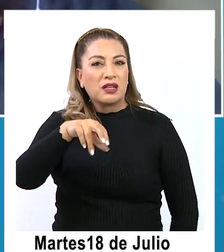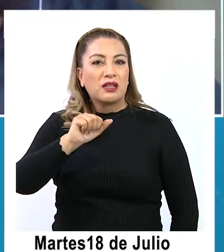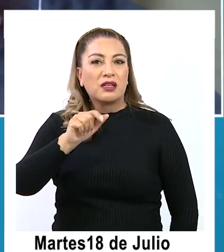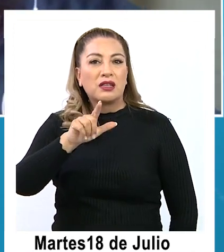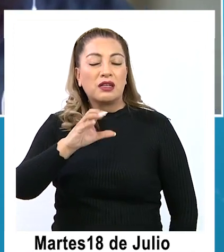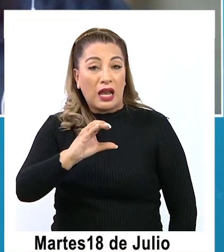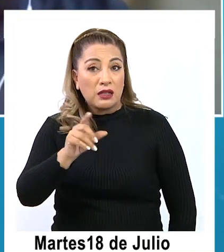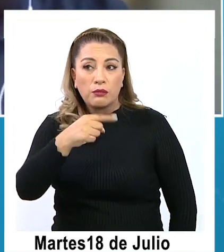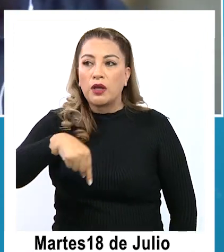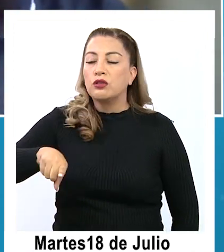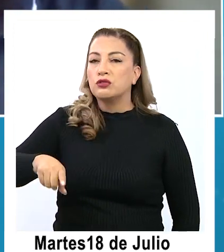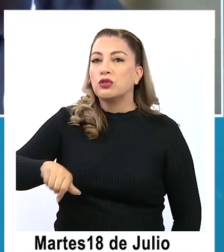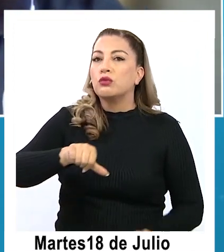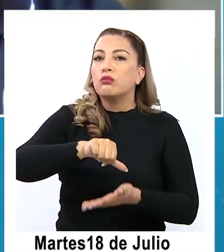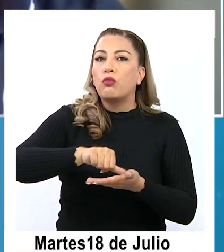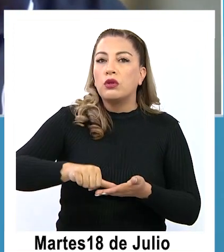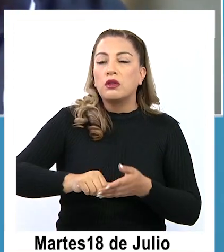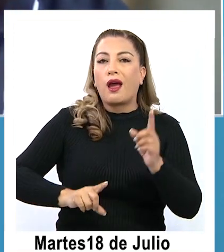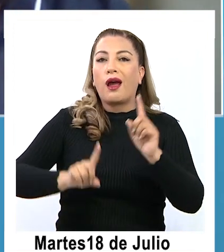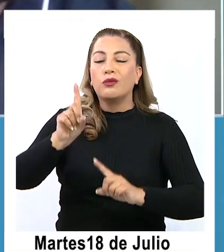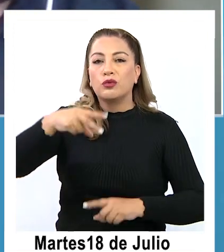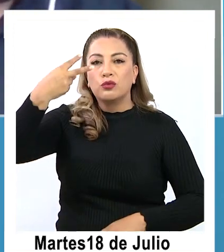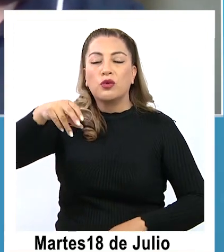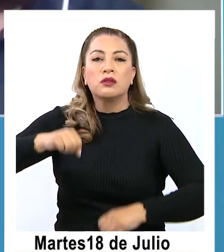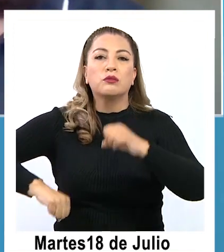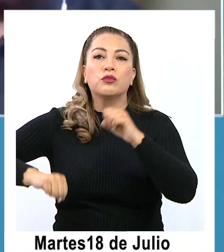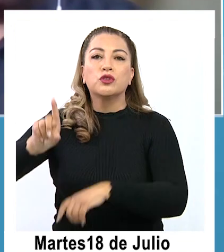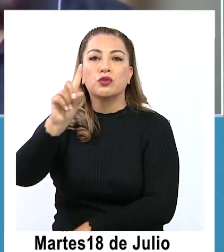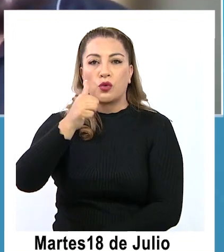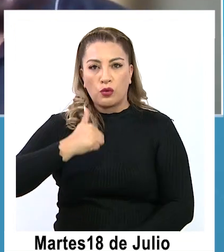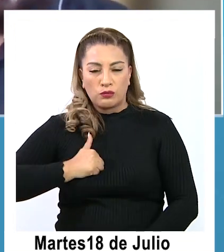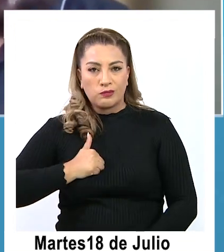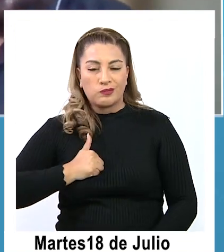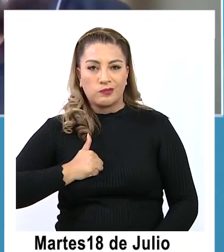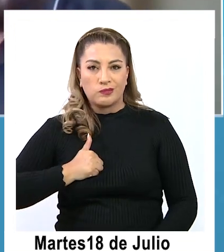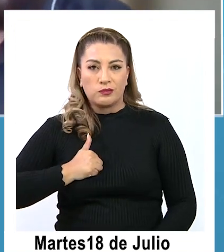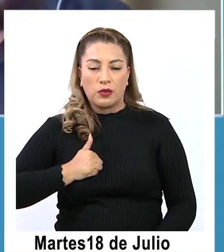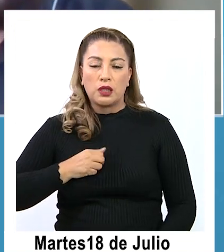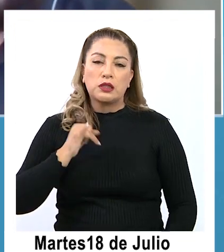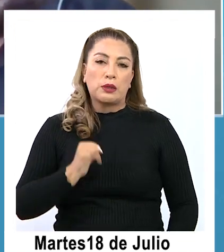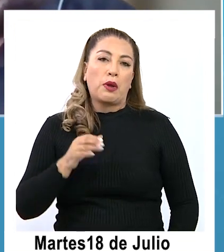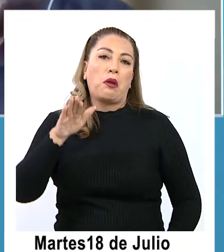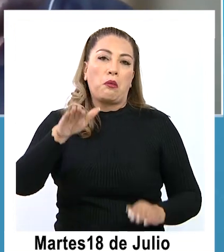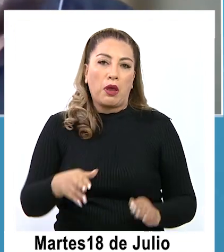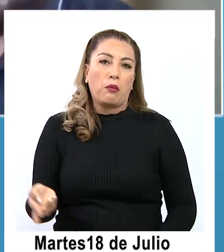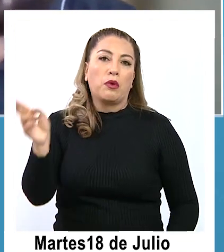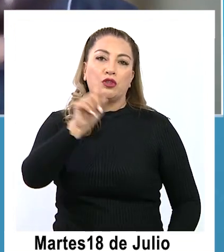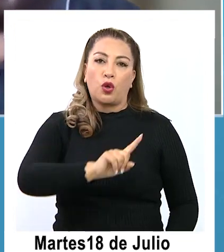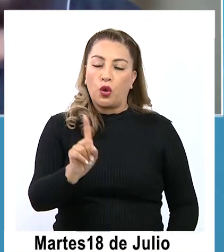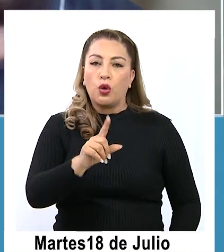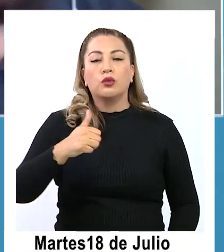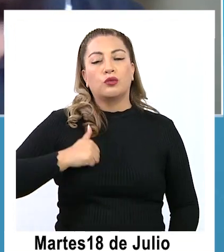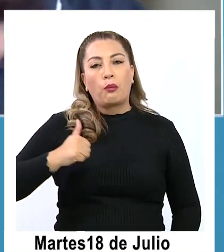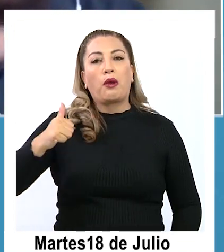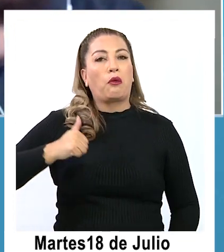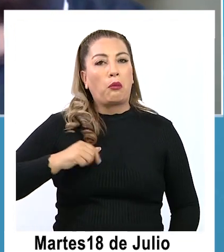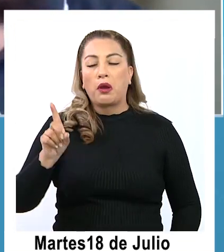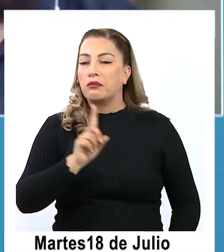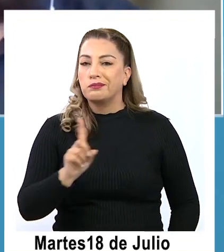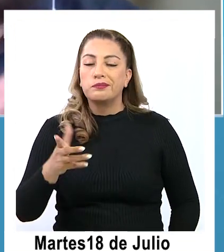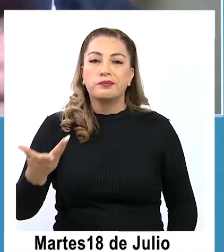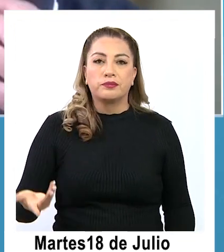sancionatoria contra los proveedores que se incumplen y son renuentes eh en cumplir la normativa